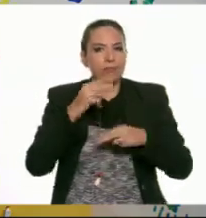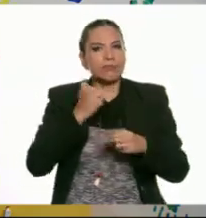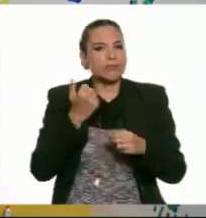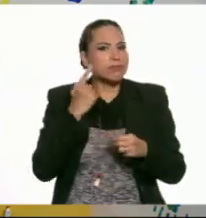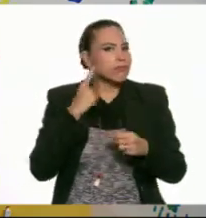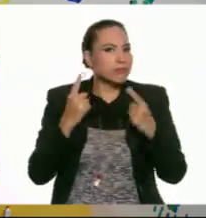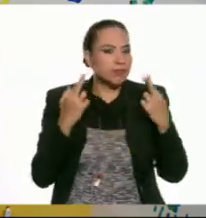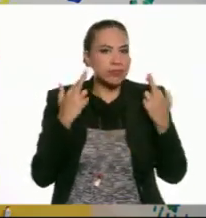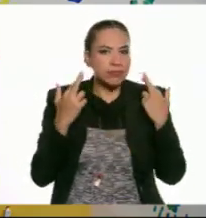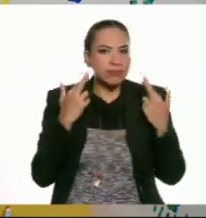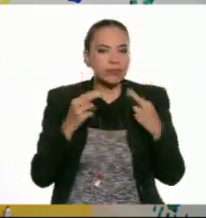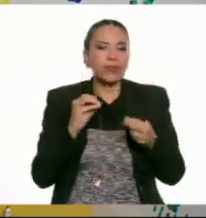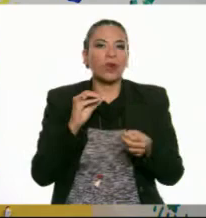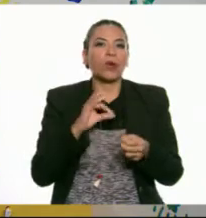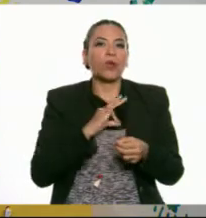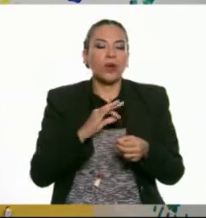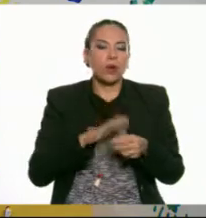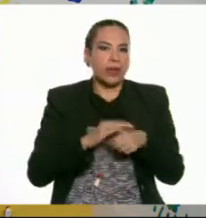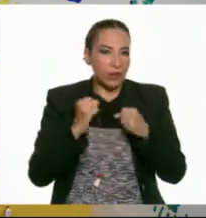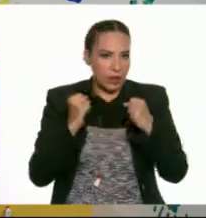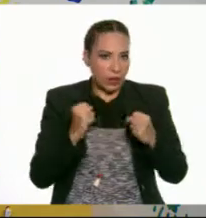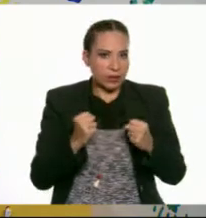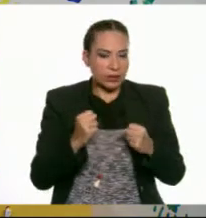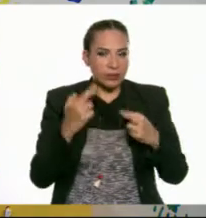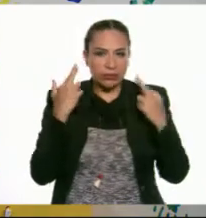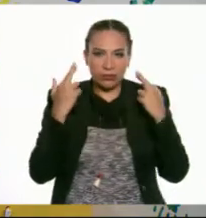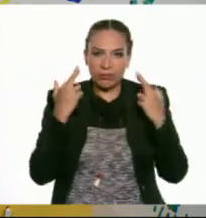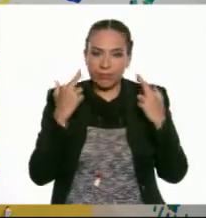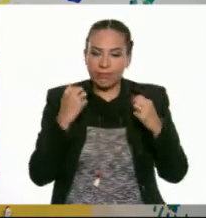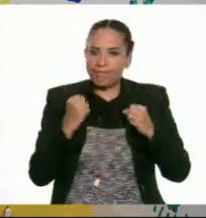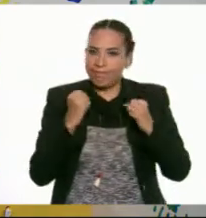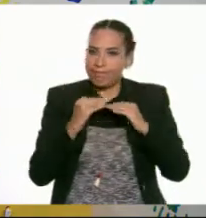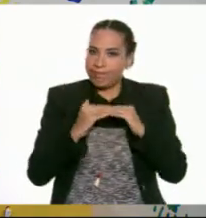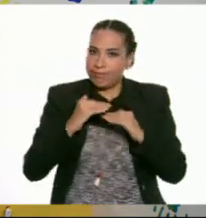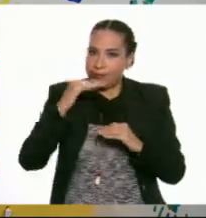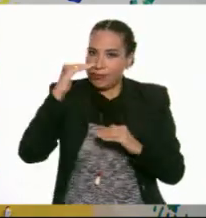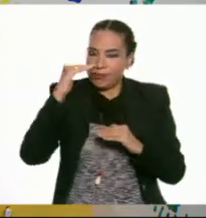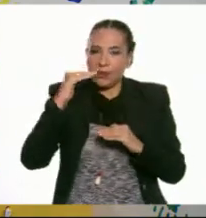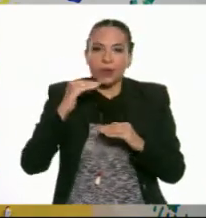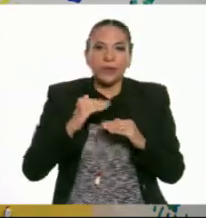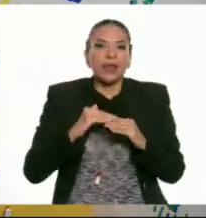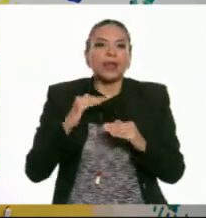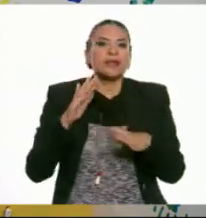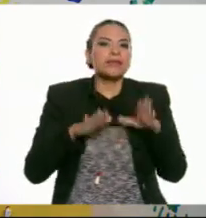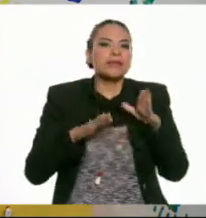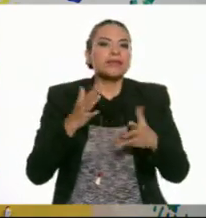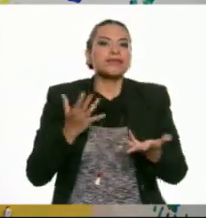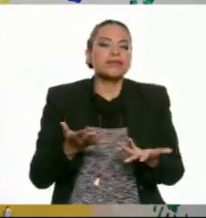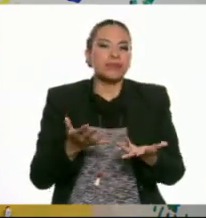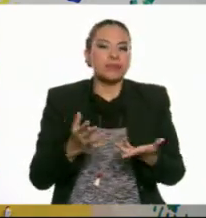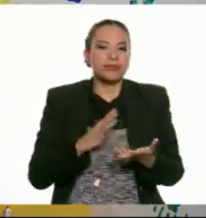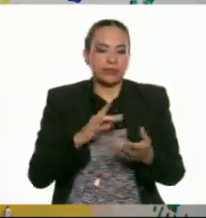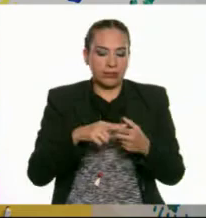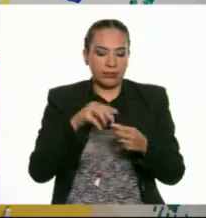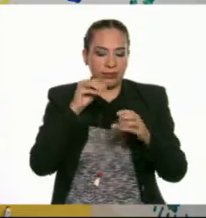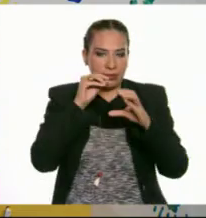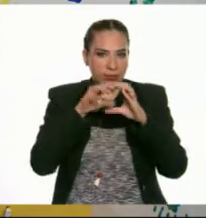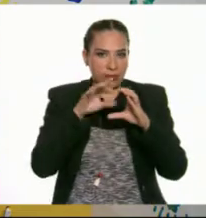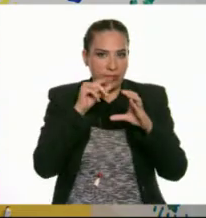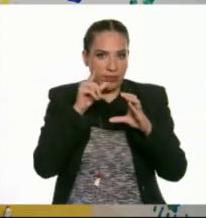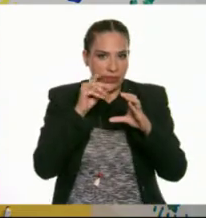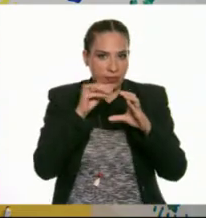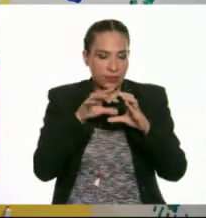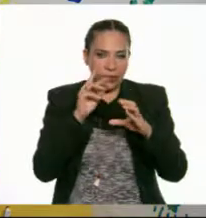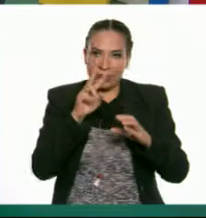tipo de sonidos, o la intensidad del sonido será mucho más alta o más baja, dependiendo de ese impulso eléctrico.